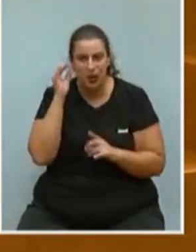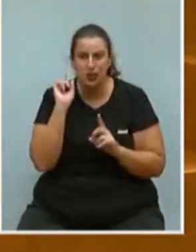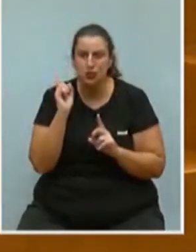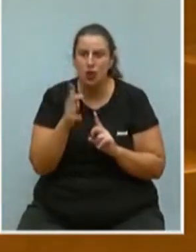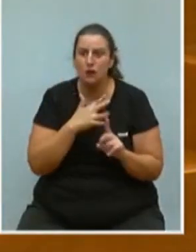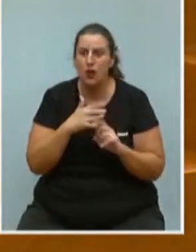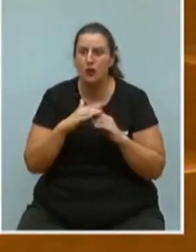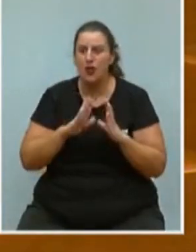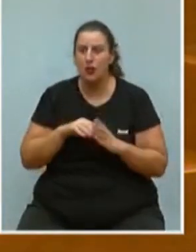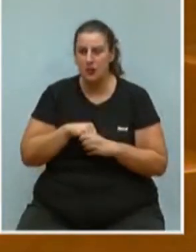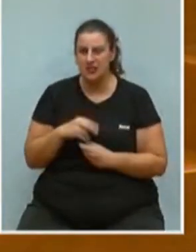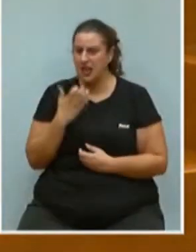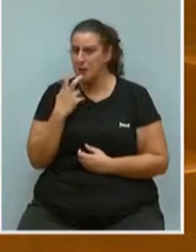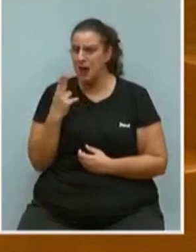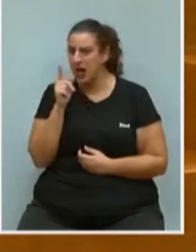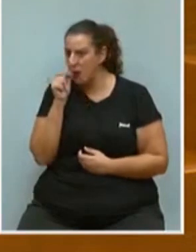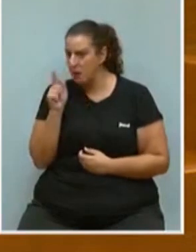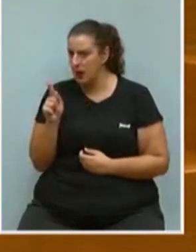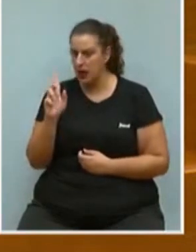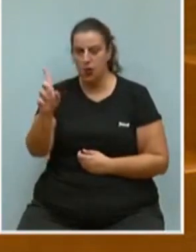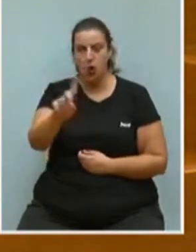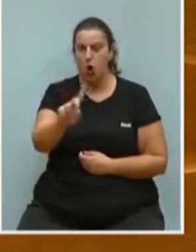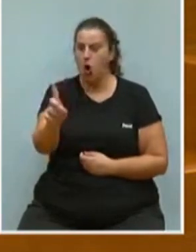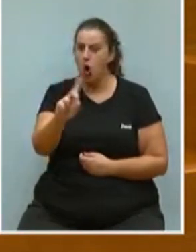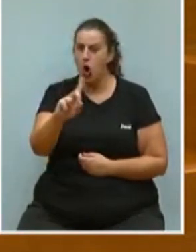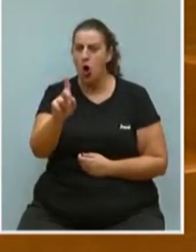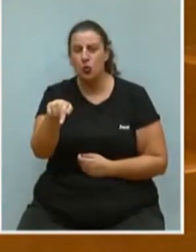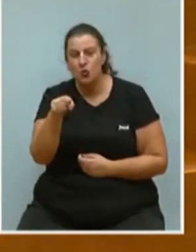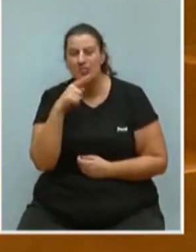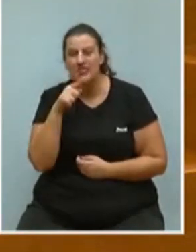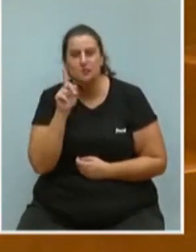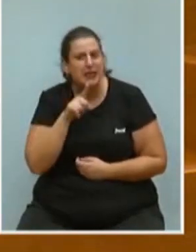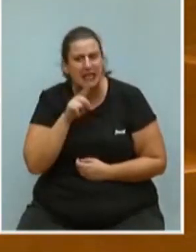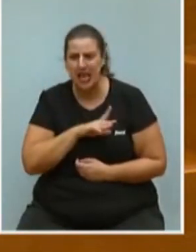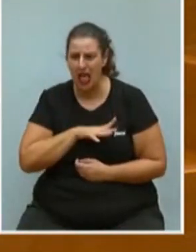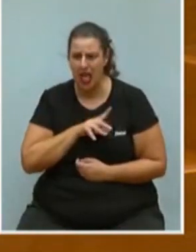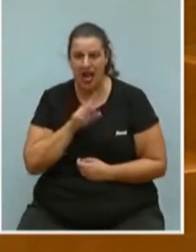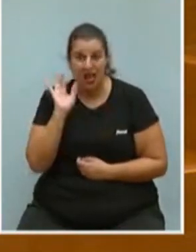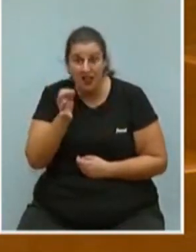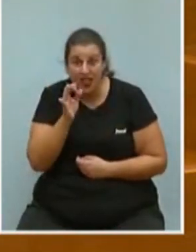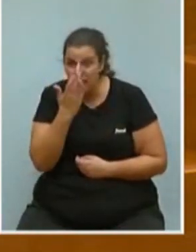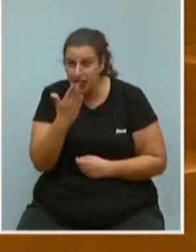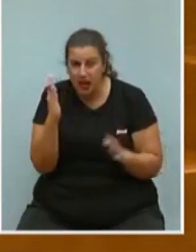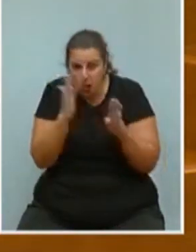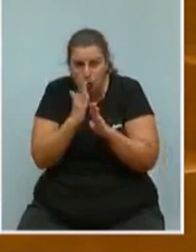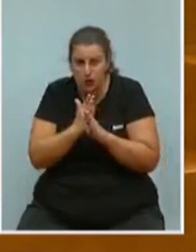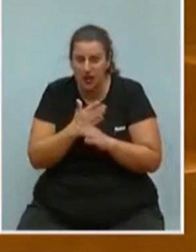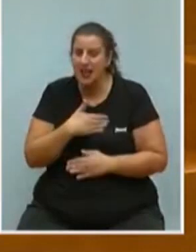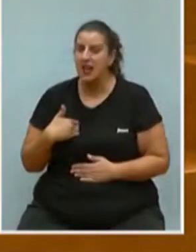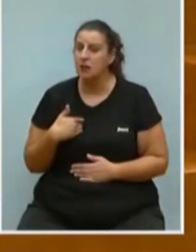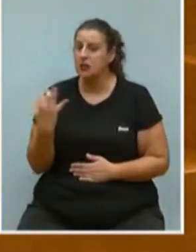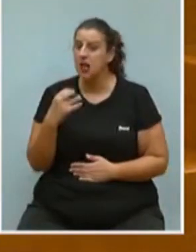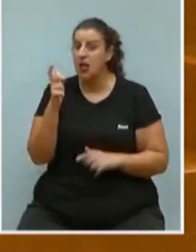doméstica por su pareja a hombres. No, ocultan ustedes la verdad. Queremos que los ciudadanos sepan que las